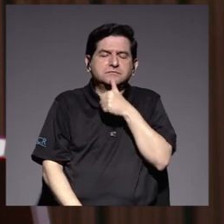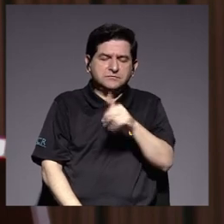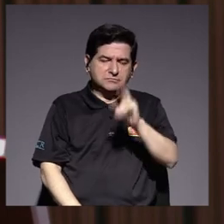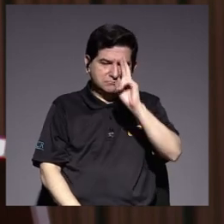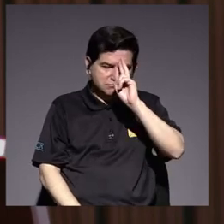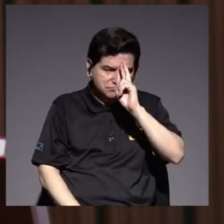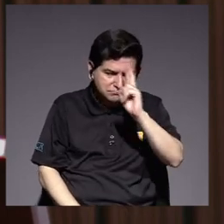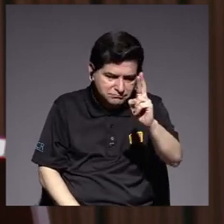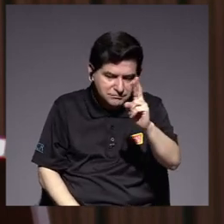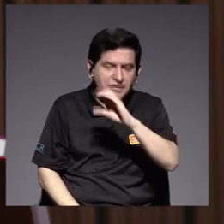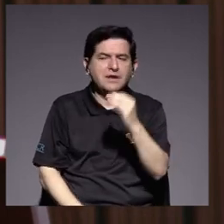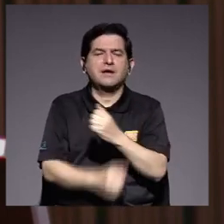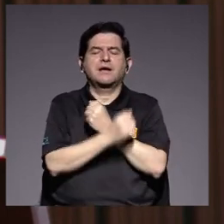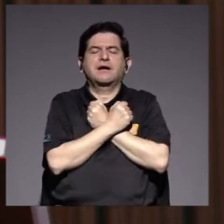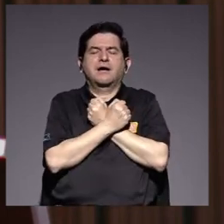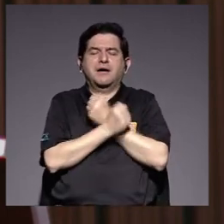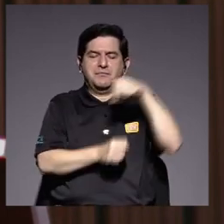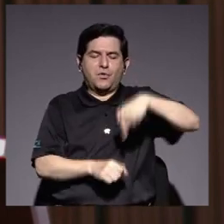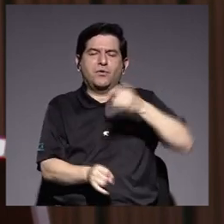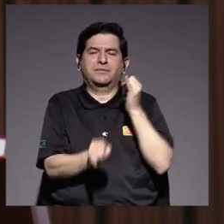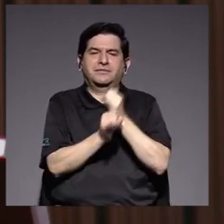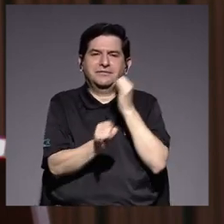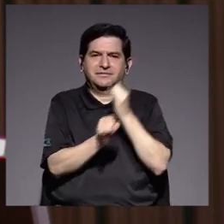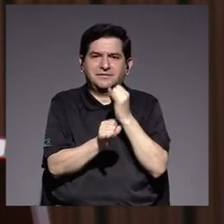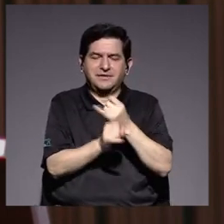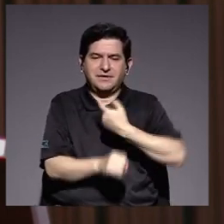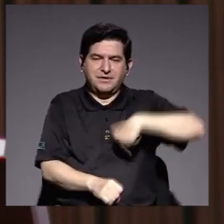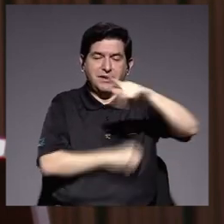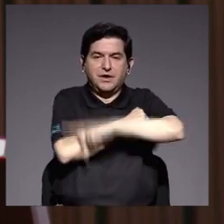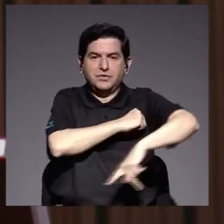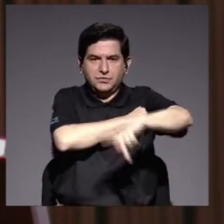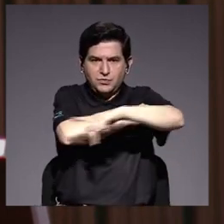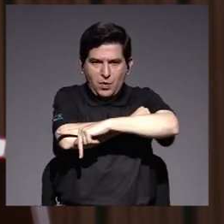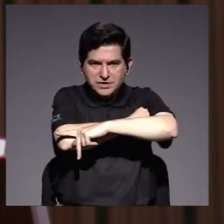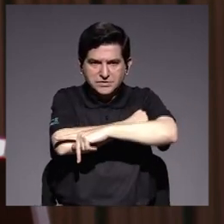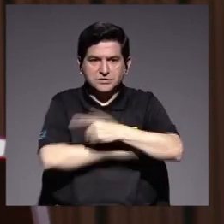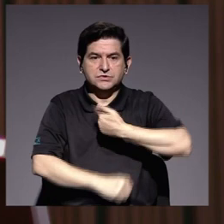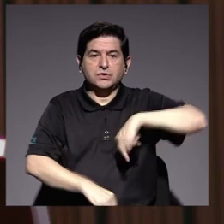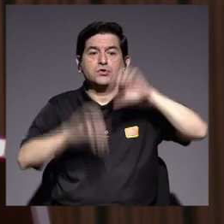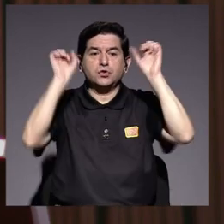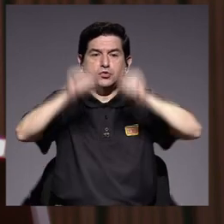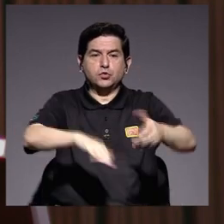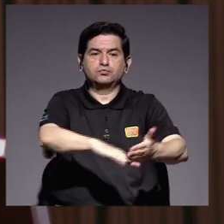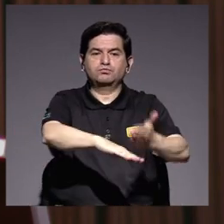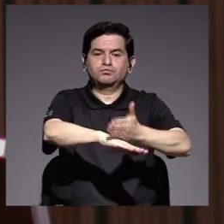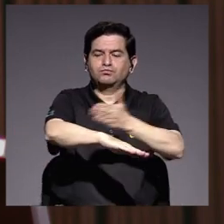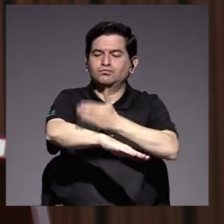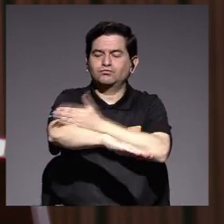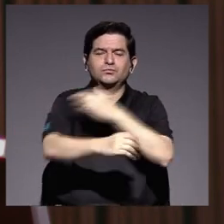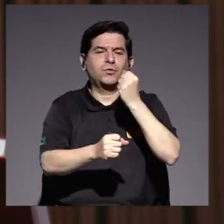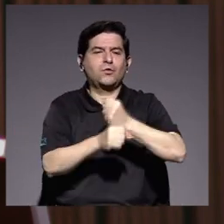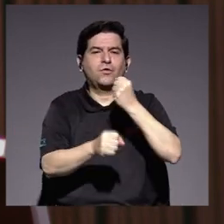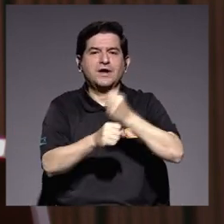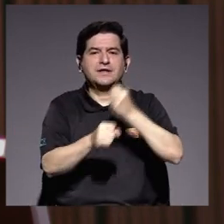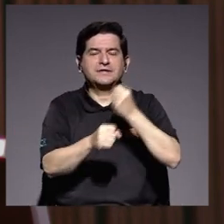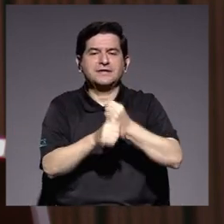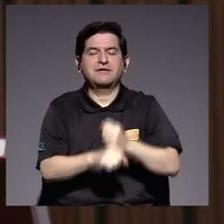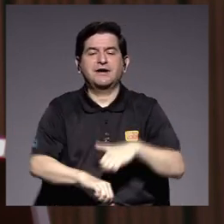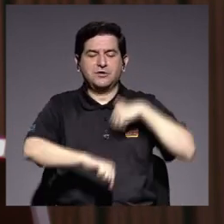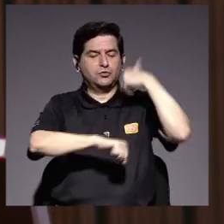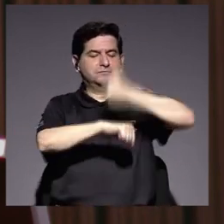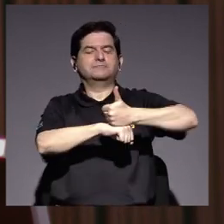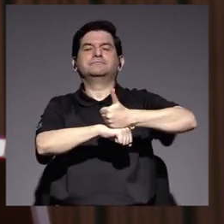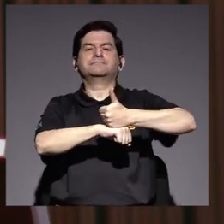respeto y amor hacia nuestra institución y nuestro país, saldremos adelante con las tareas encomendadas.